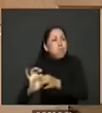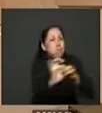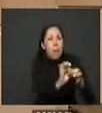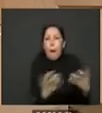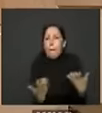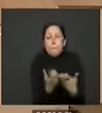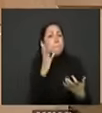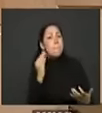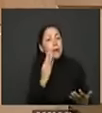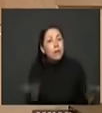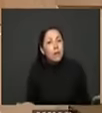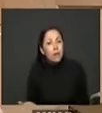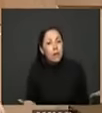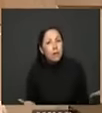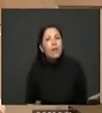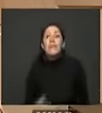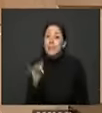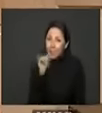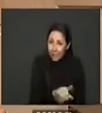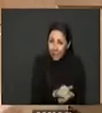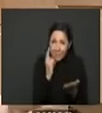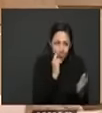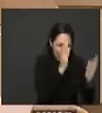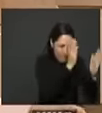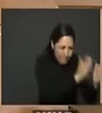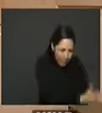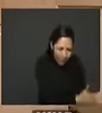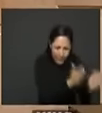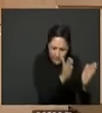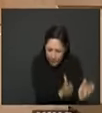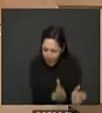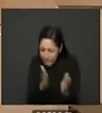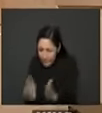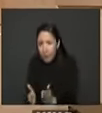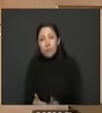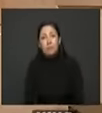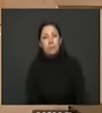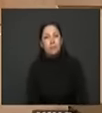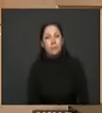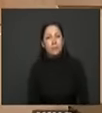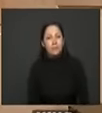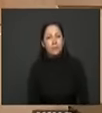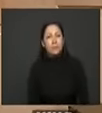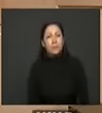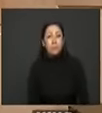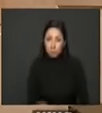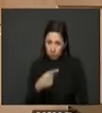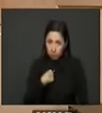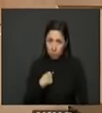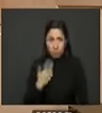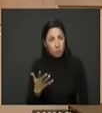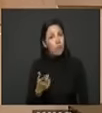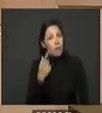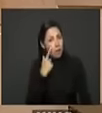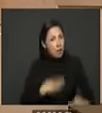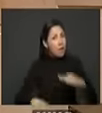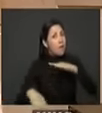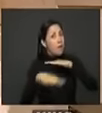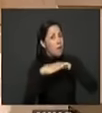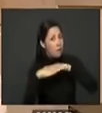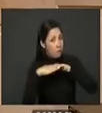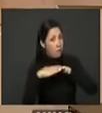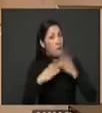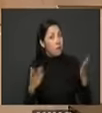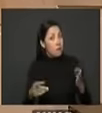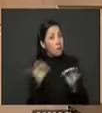controlarlos por eso el orden no es caprichoso en equidad están por supuesto las inversiones en educación que ya tuvimos detalle de